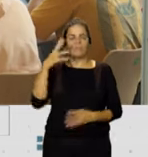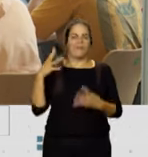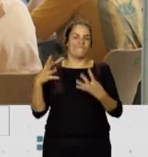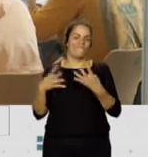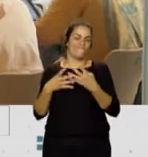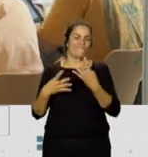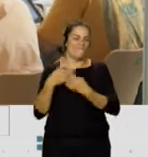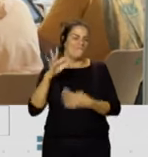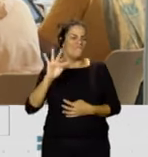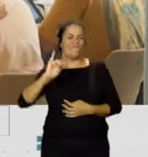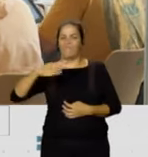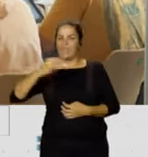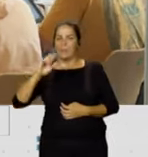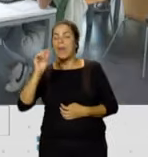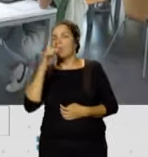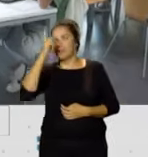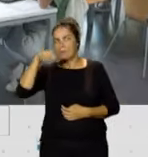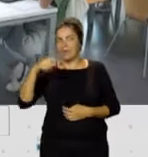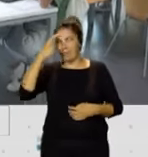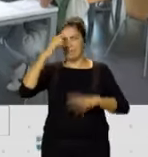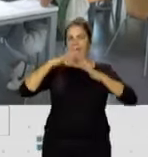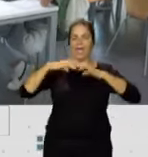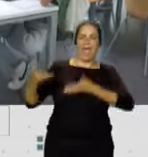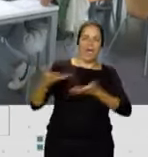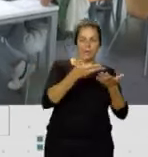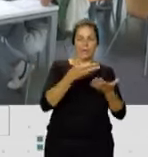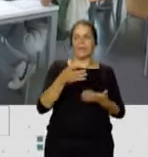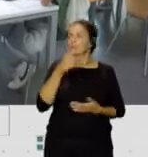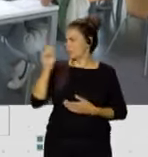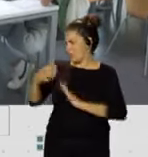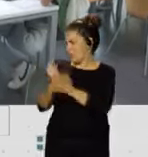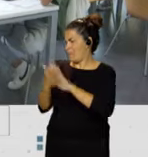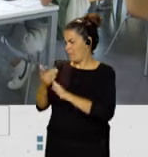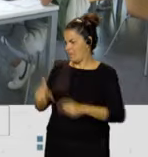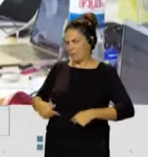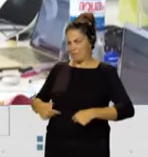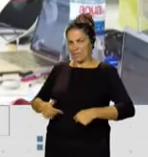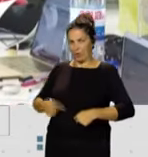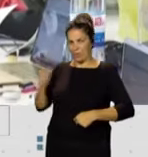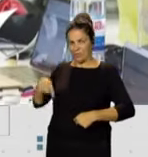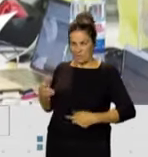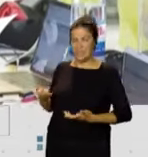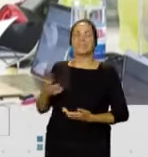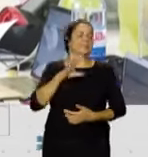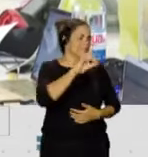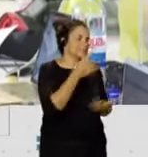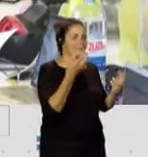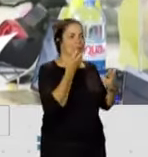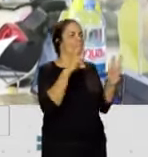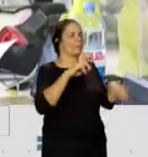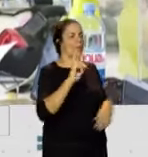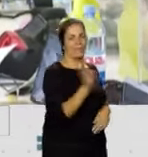aliado de nuestro cerebro principal. un montón de veces, Sí, exacto. El estómago, el intestino, mejor dicho. Entonces, todo lo relacionado con verduras,